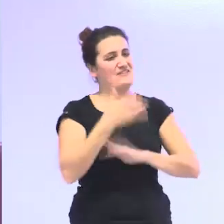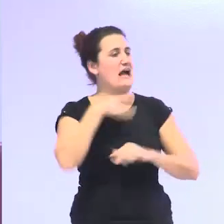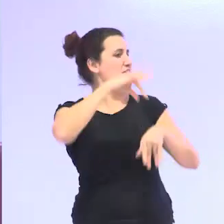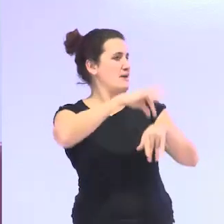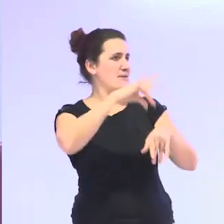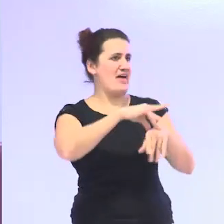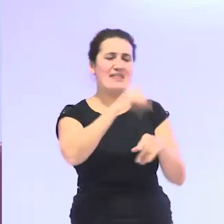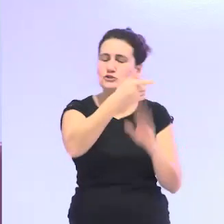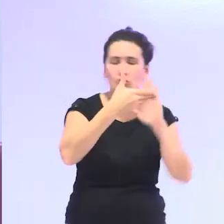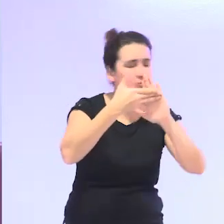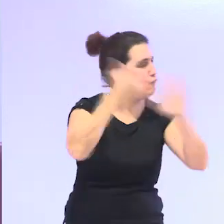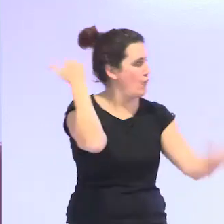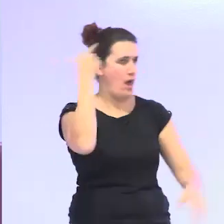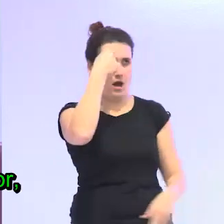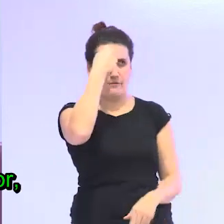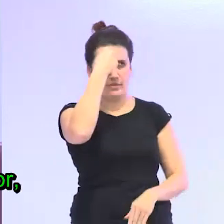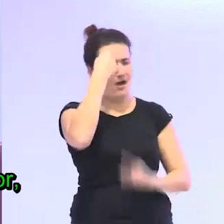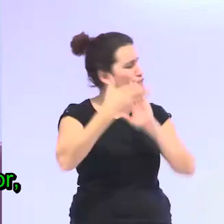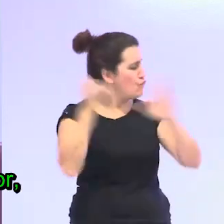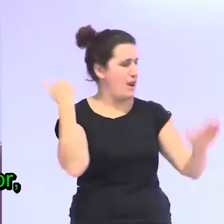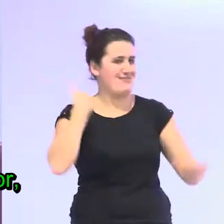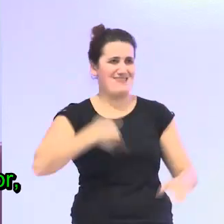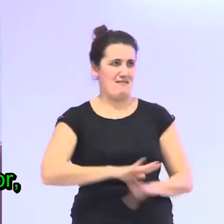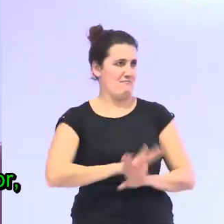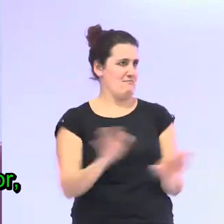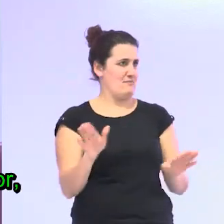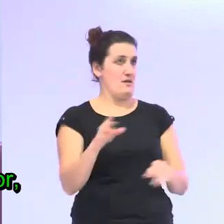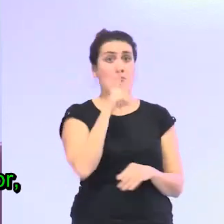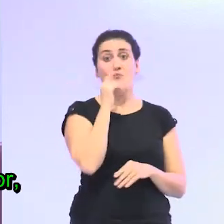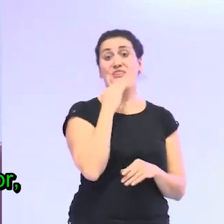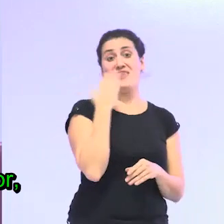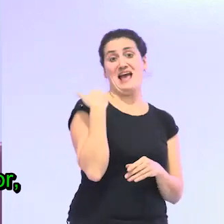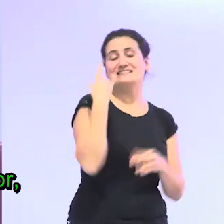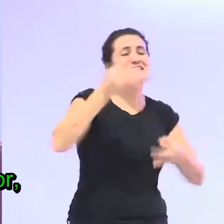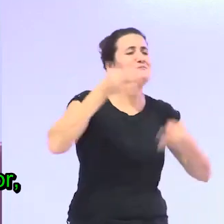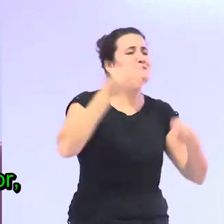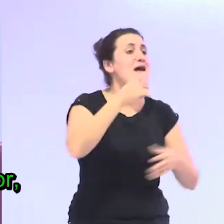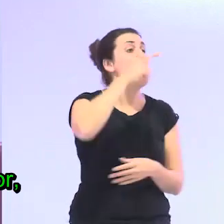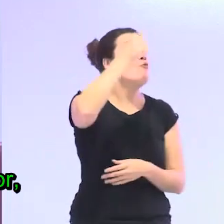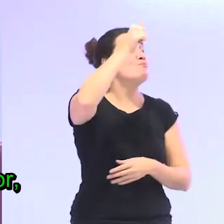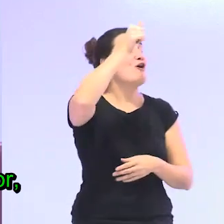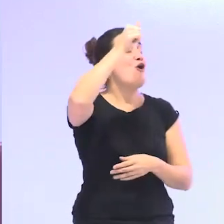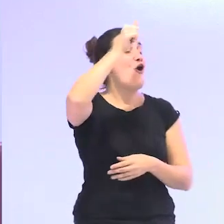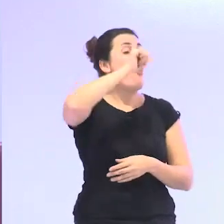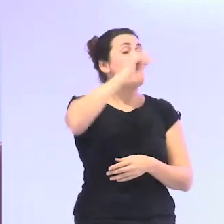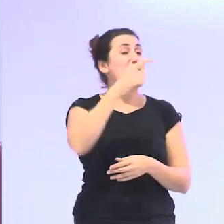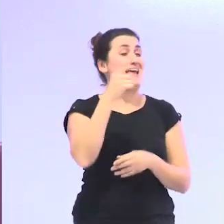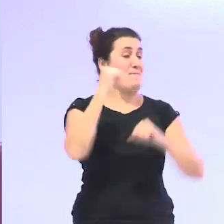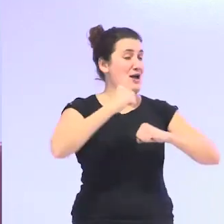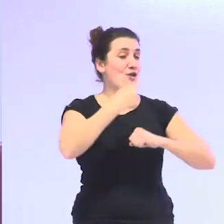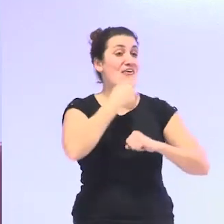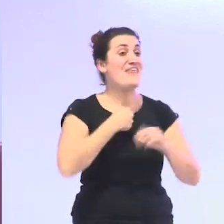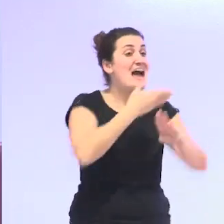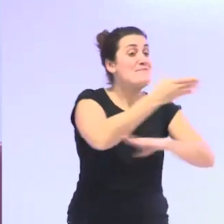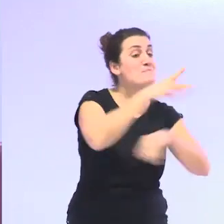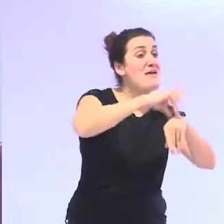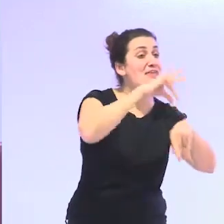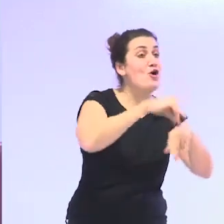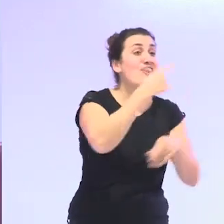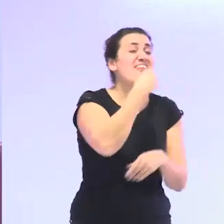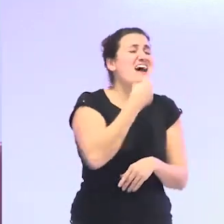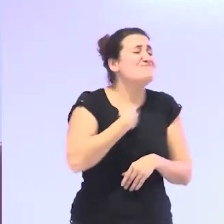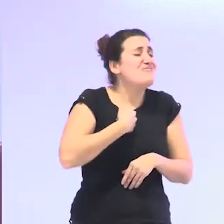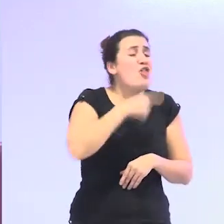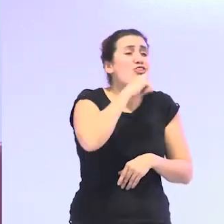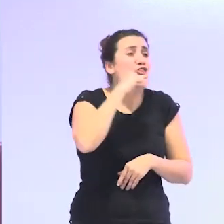hay que quitárnoslo de la cabeza como me decía hace poco siempre cuento esta anécdota a un señor mayor que decía que iba al médico le dice al médico